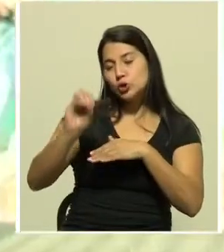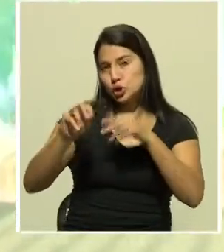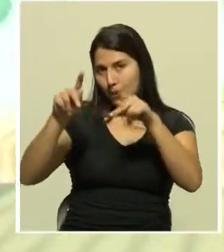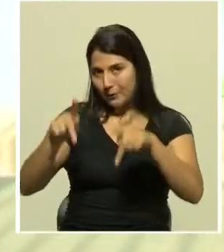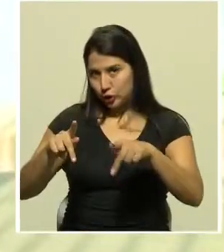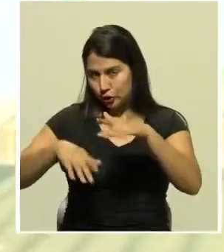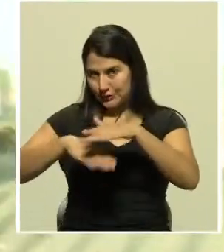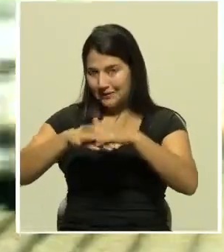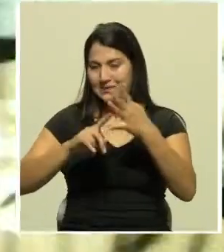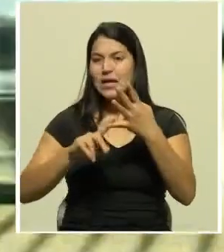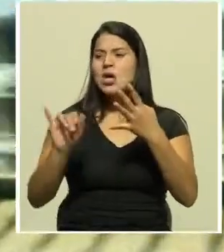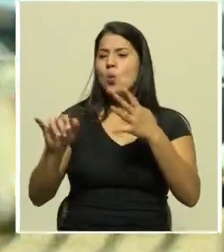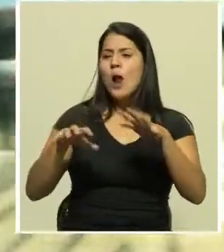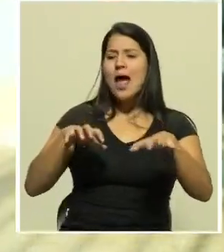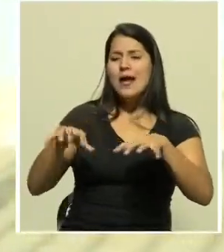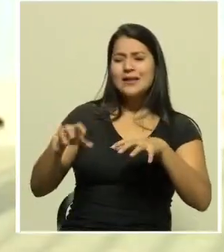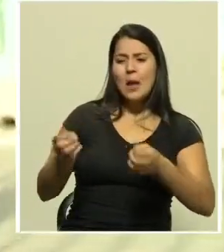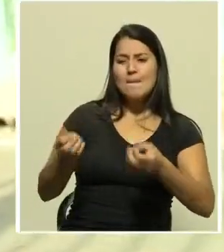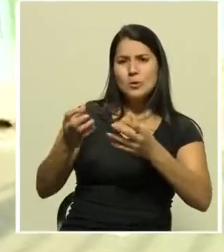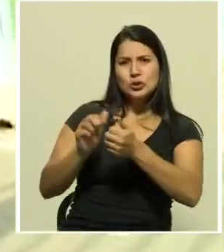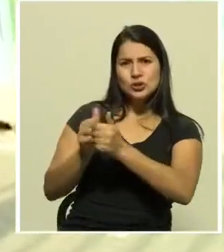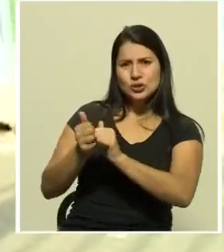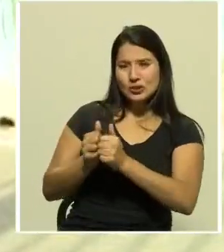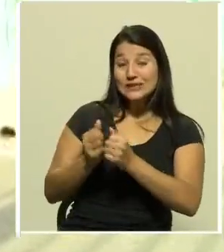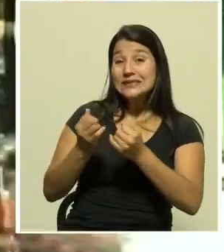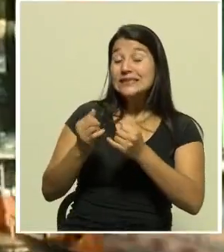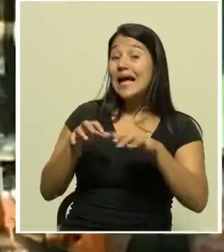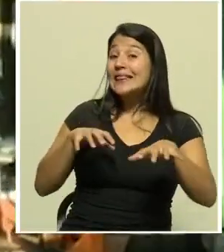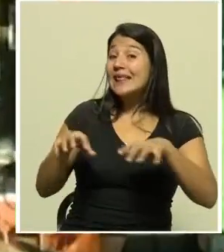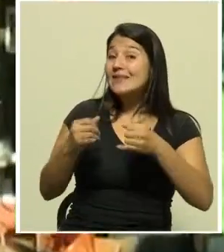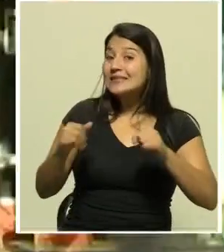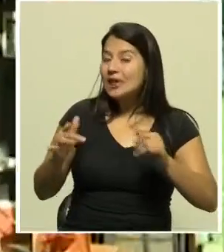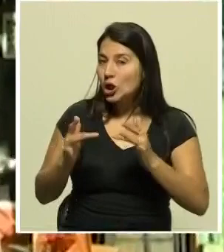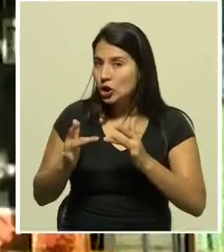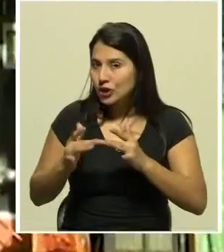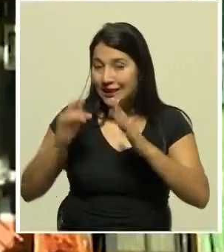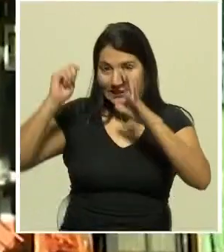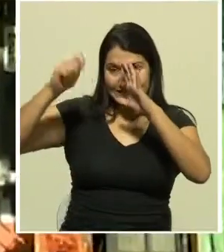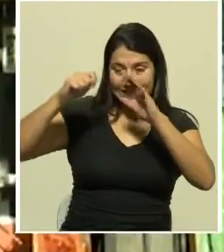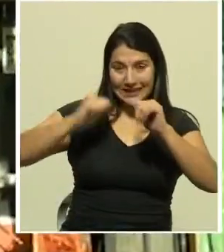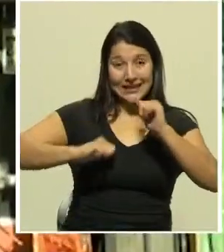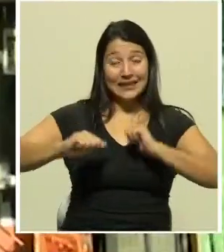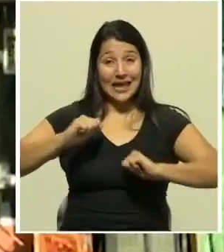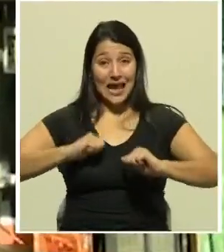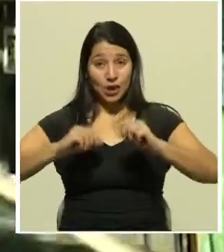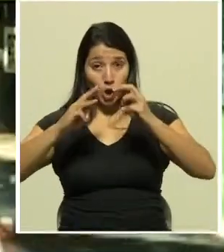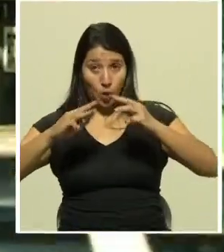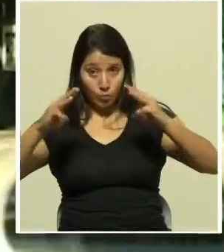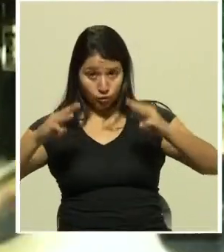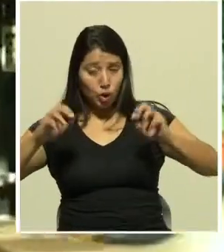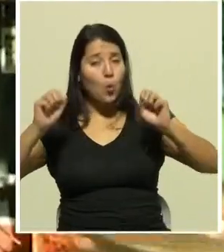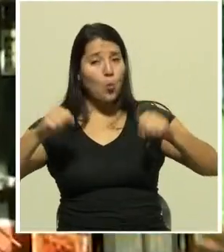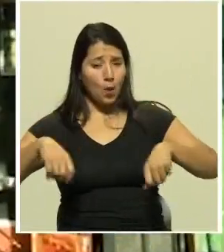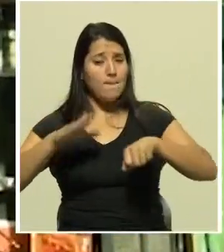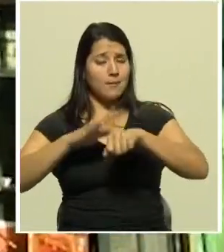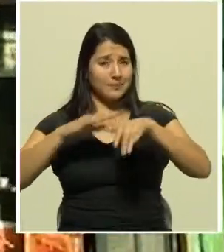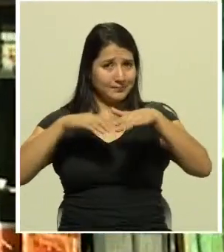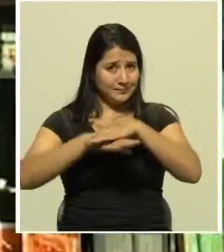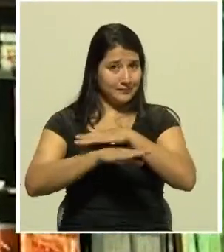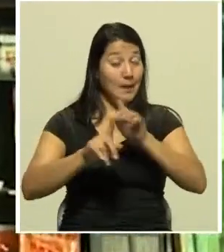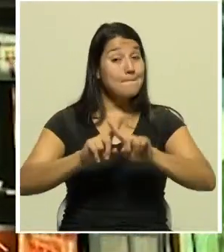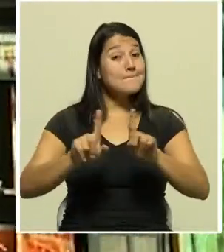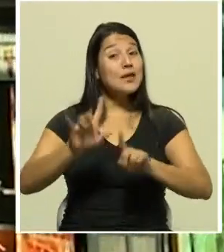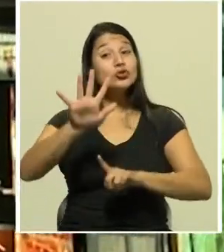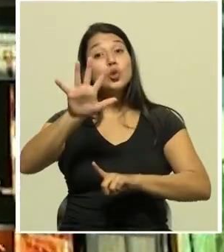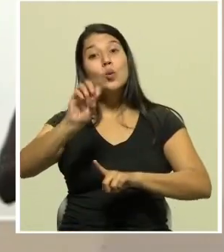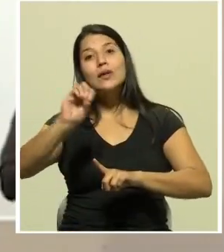igual que los polideportivos de actividades sin contacto. Los cines, teatros y museos podrán recibir también el 50% de su capacidad